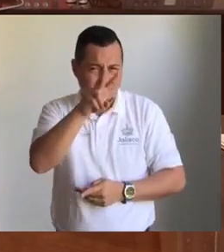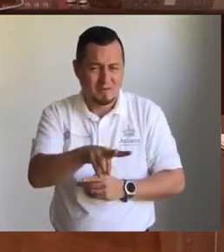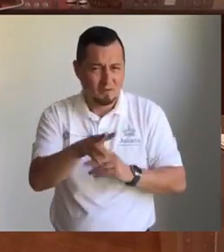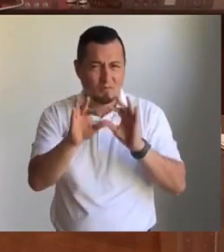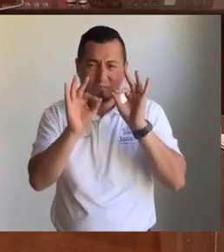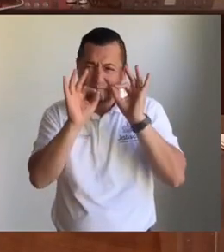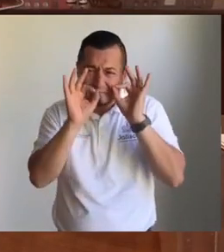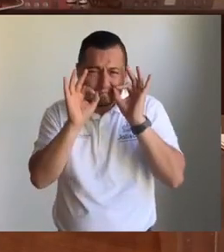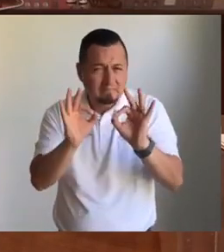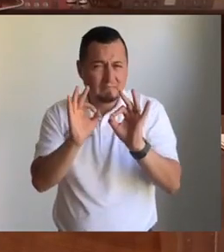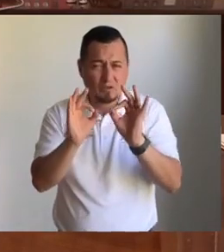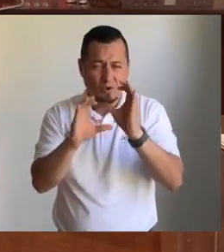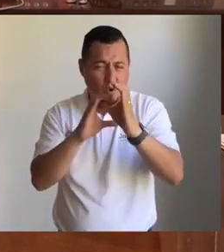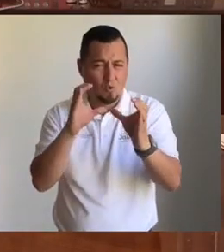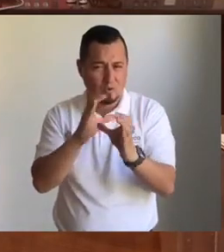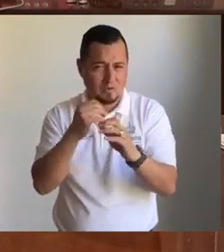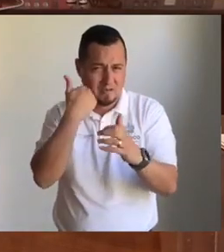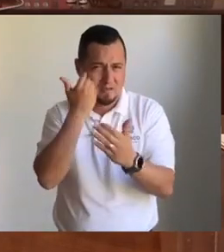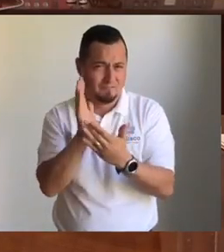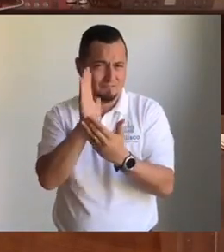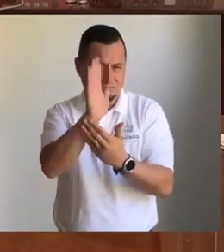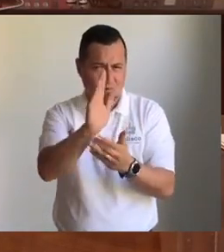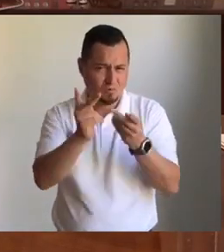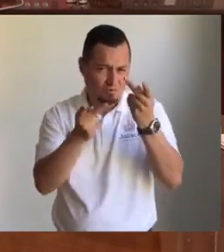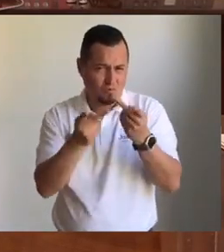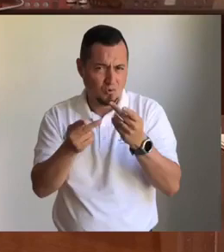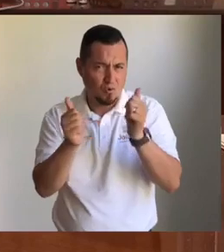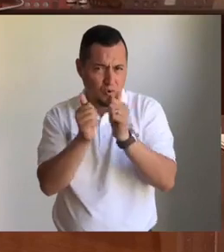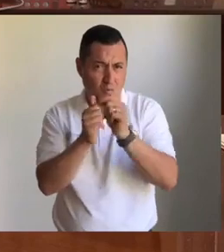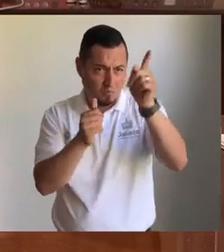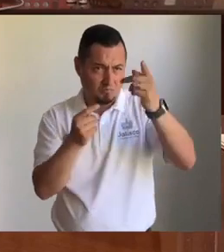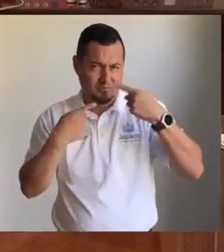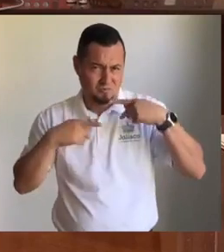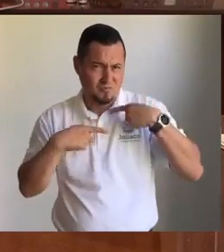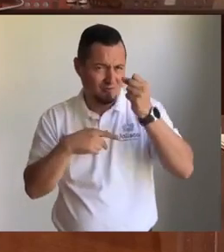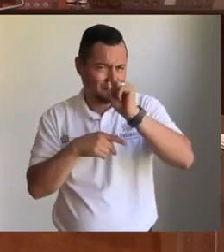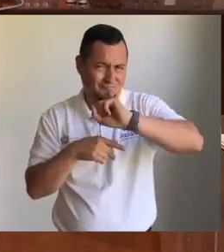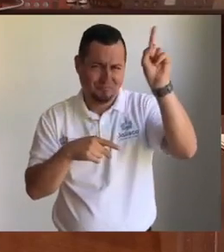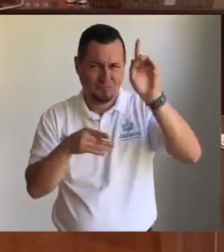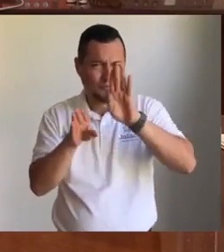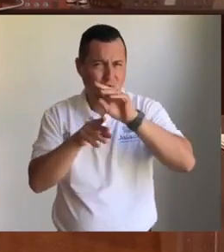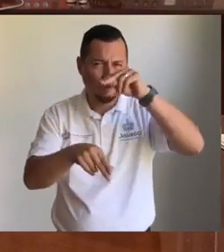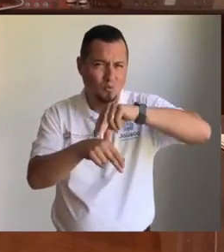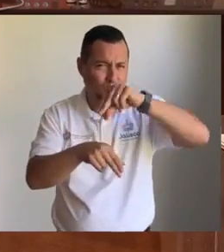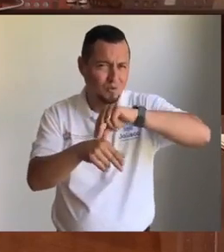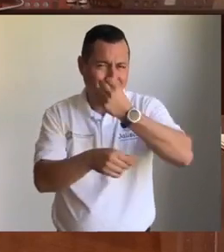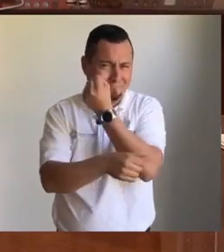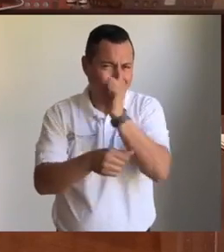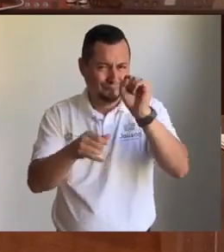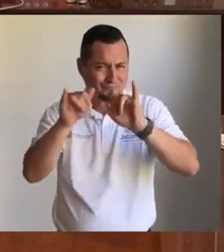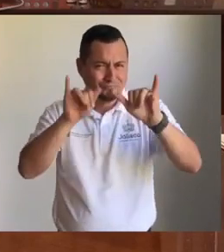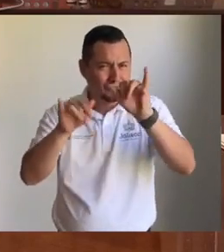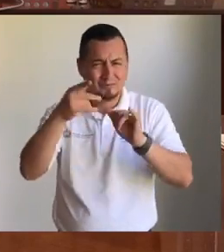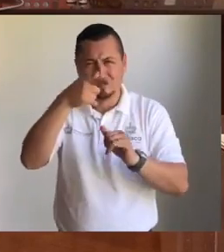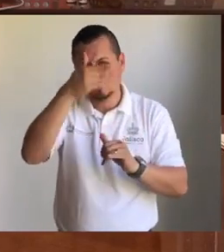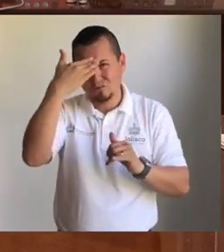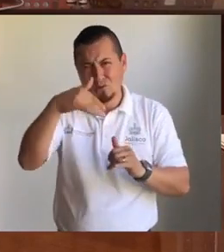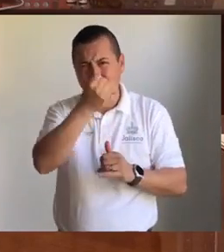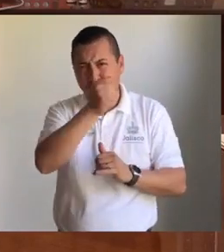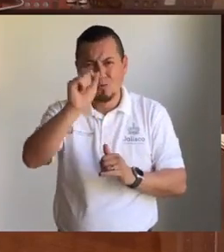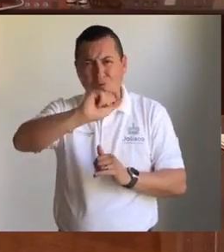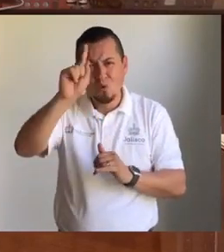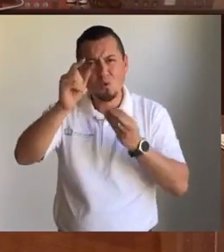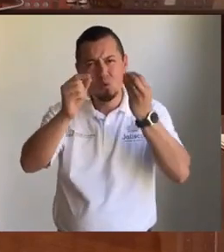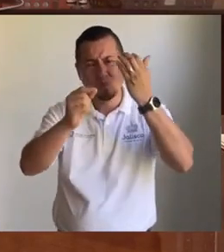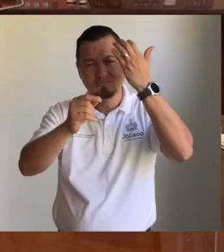siguiente de manera muy concreta. Insisto, asumiendo quién es y que tiene, de mi parte, respeto por